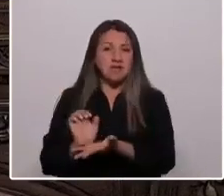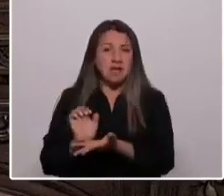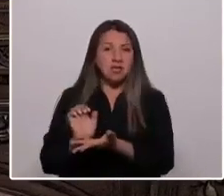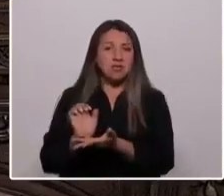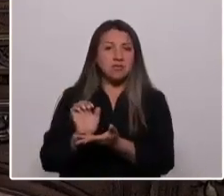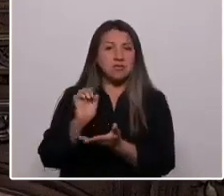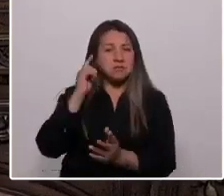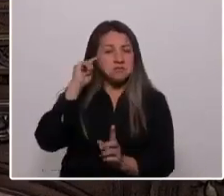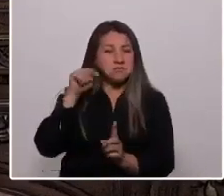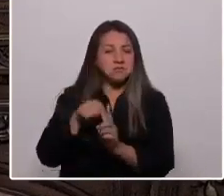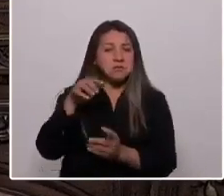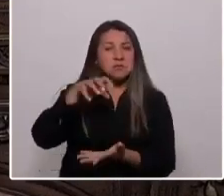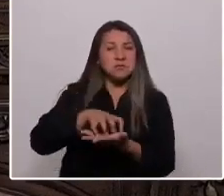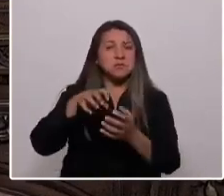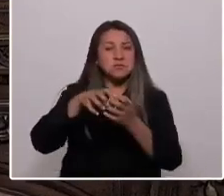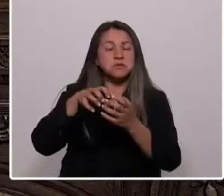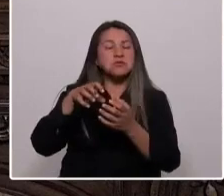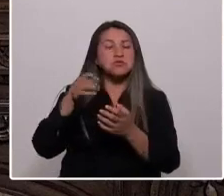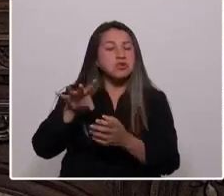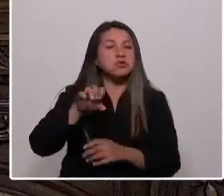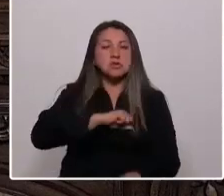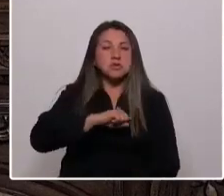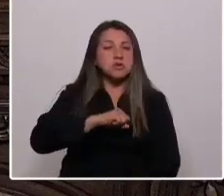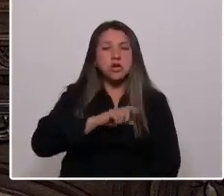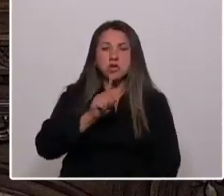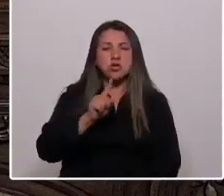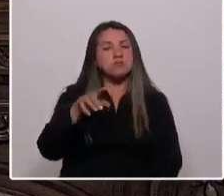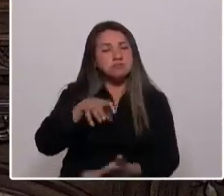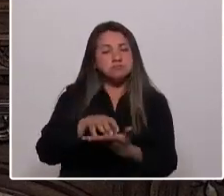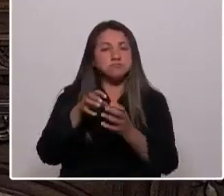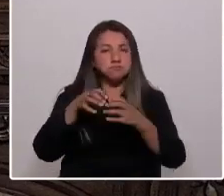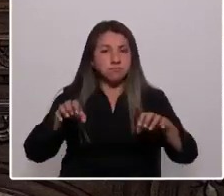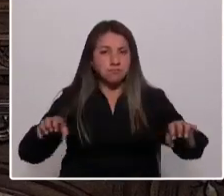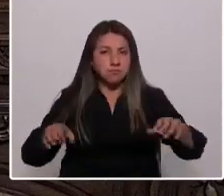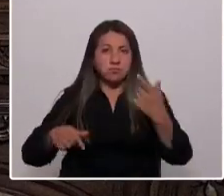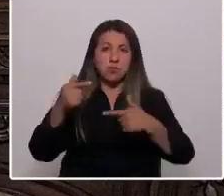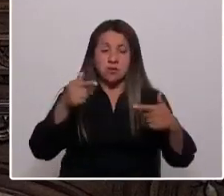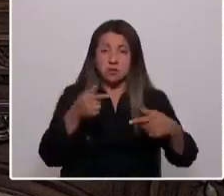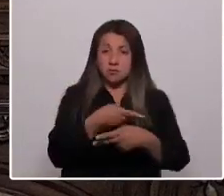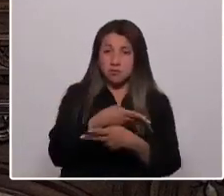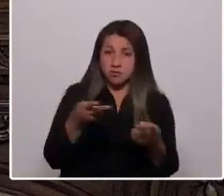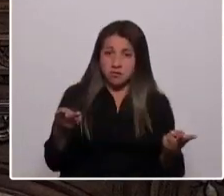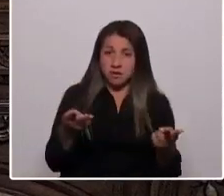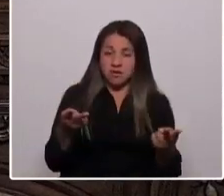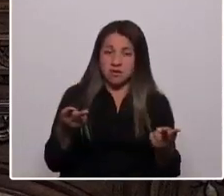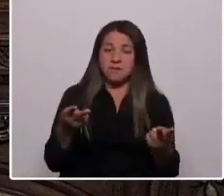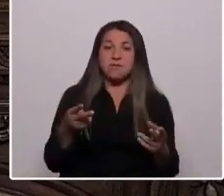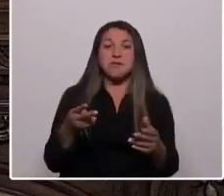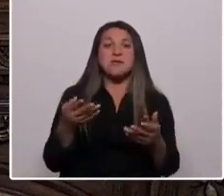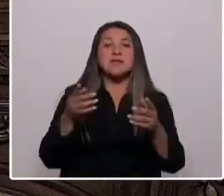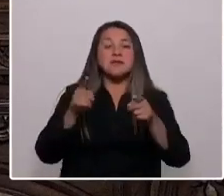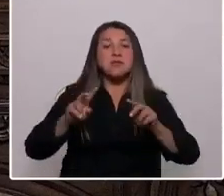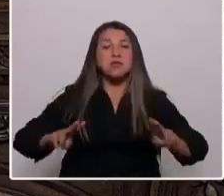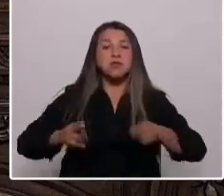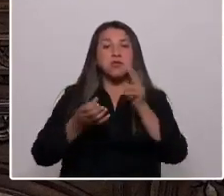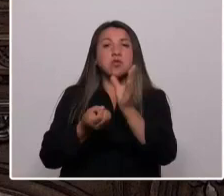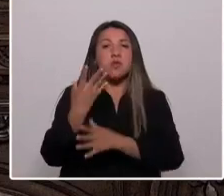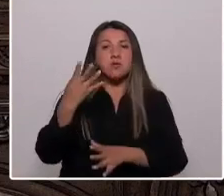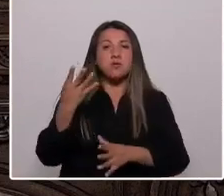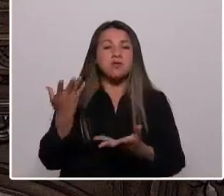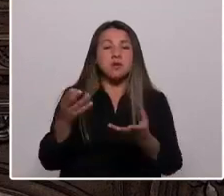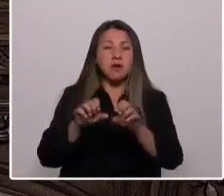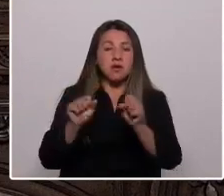y superar las obsoletas políticas públicas de descentralización aplicadas hasta ahora y construir un nuevo pacto territorial